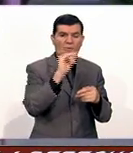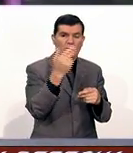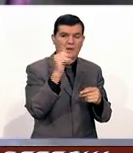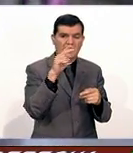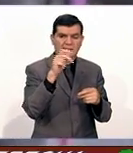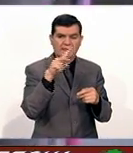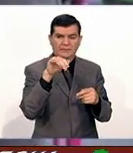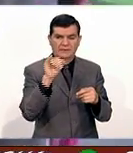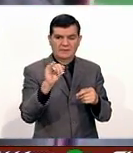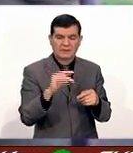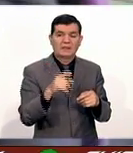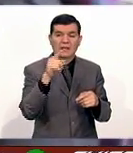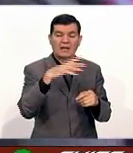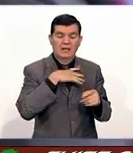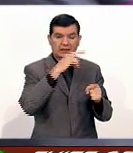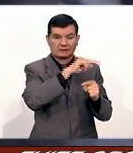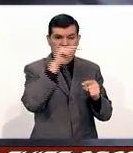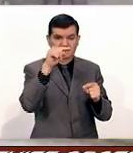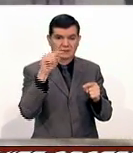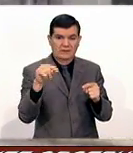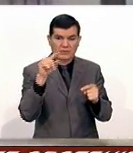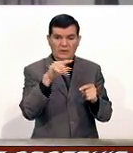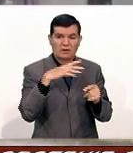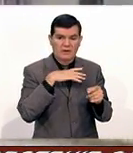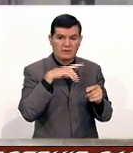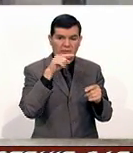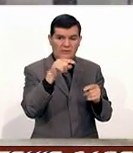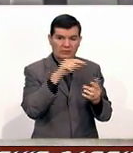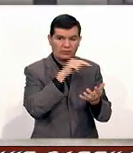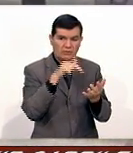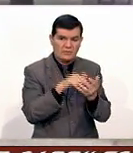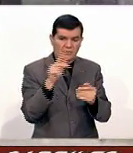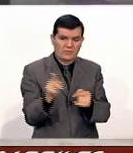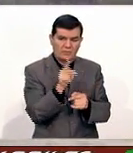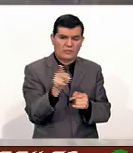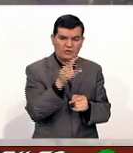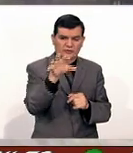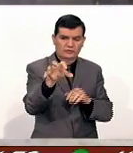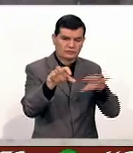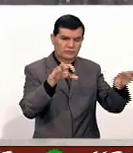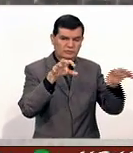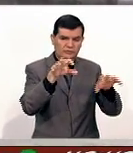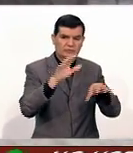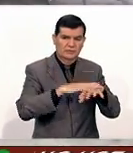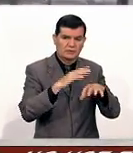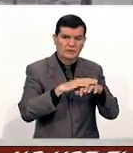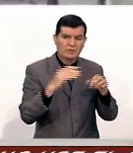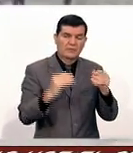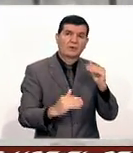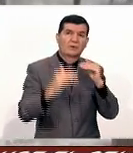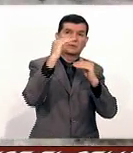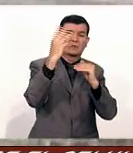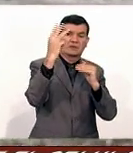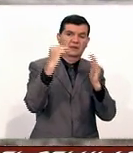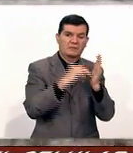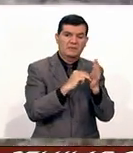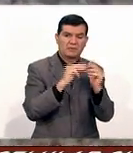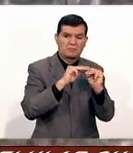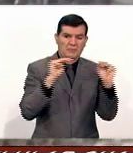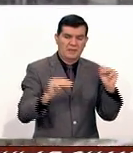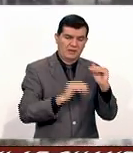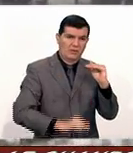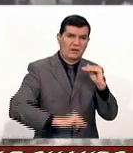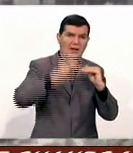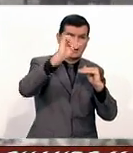mención que en Guanaceví hay unas comunidades que se encuentran a una altura de más de 3 mil metros